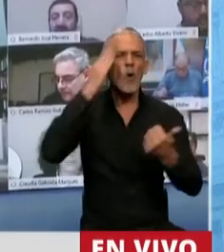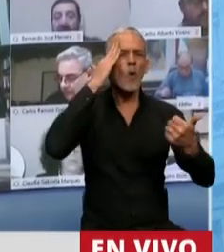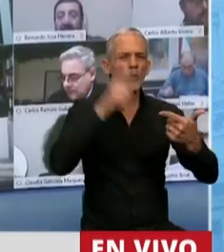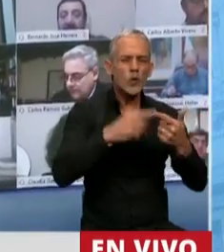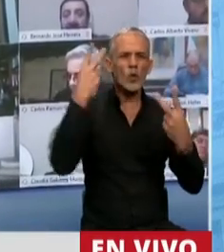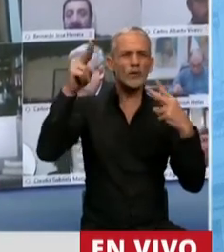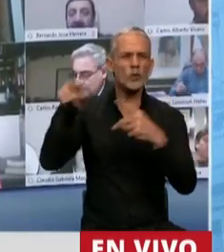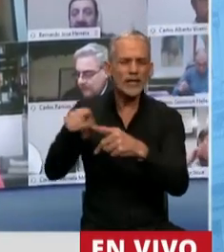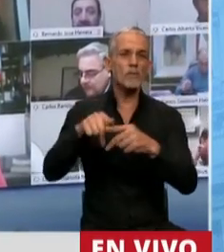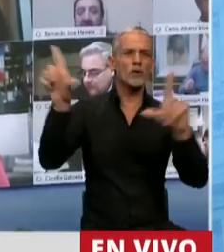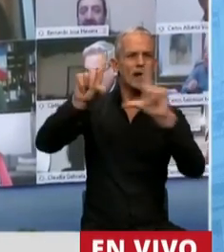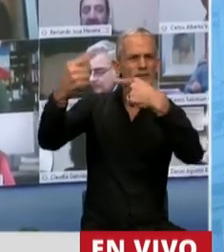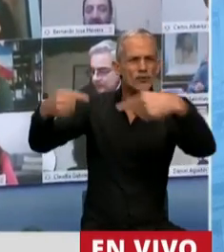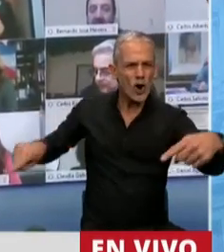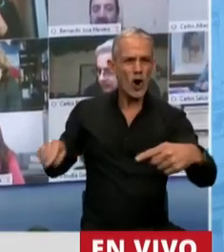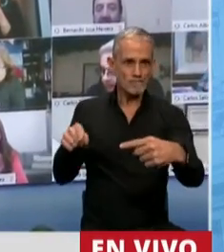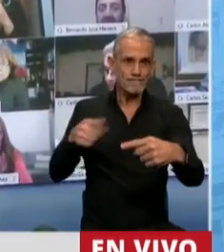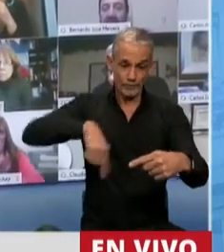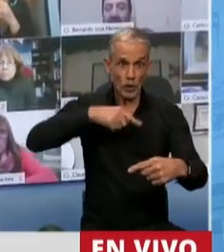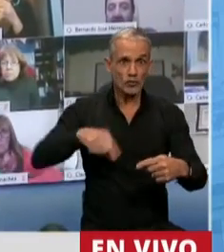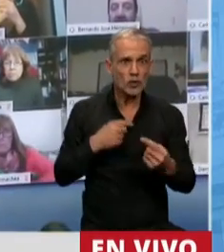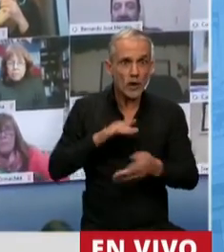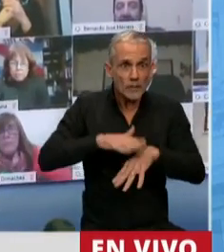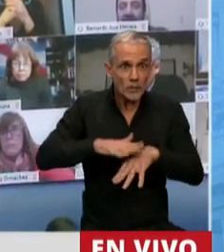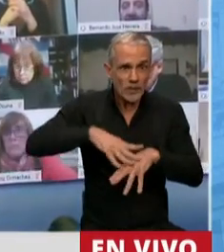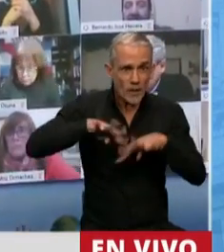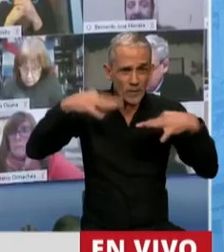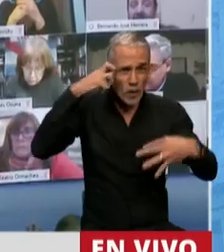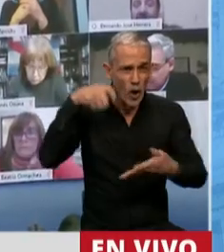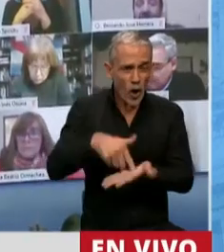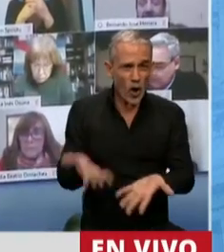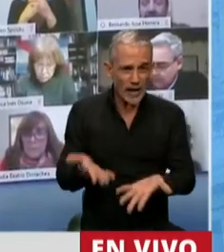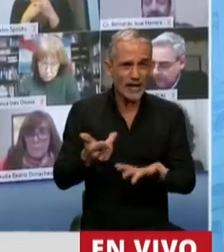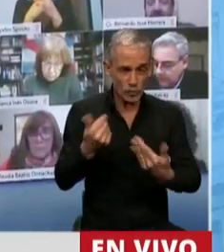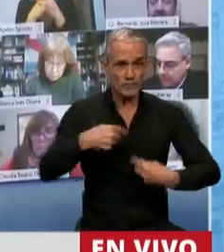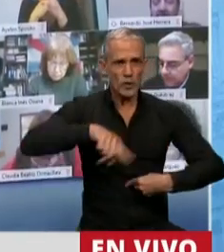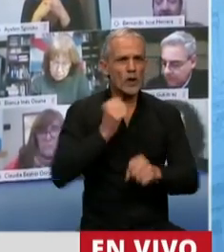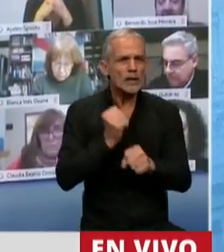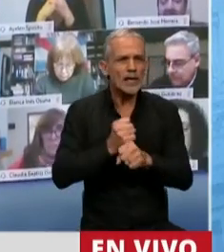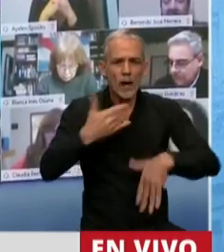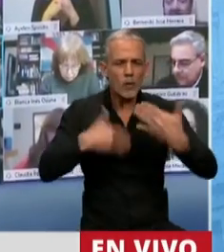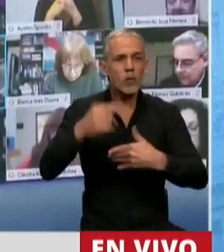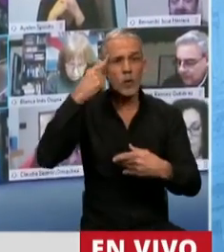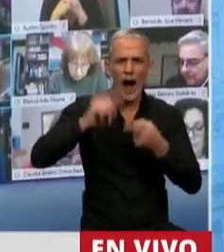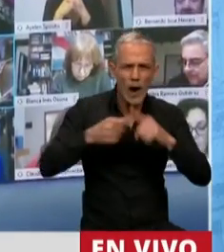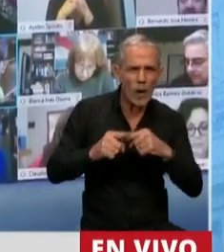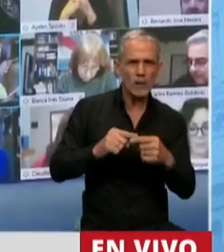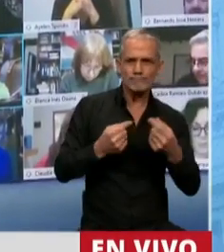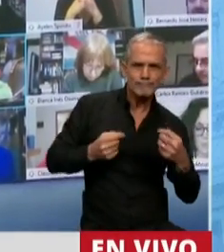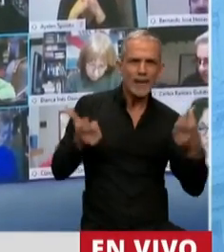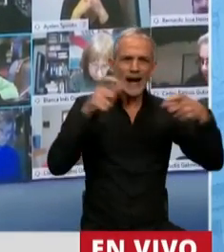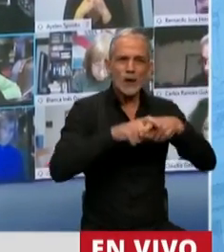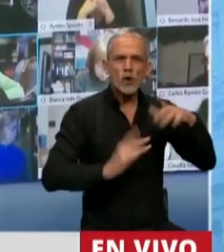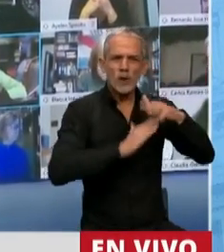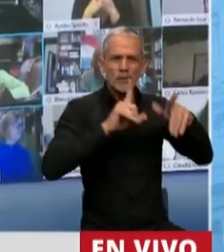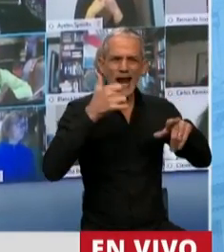audiovisuales. Nosotros queremos, a través de la labor, las reuniones de